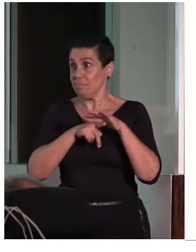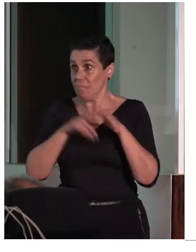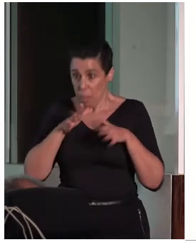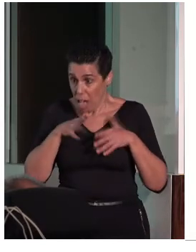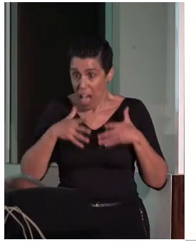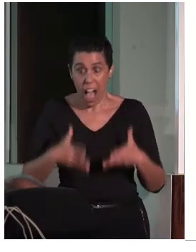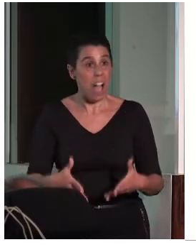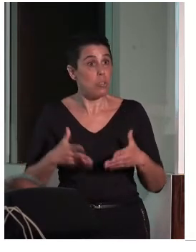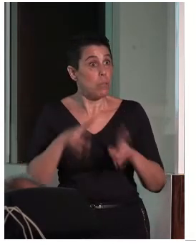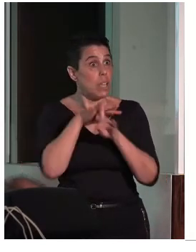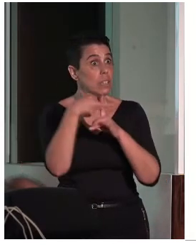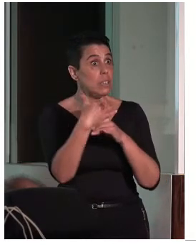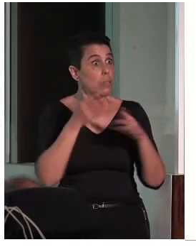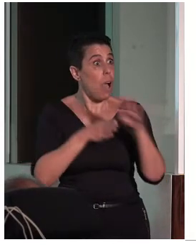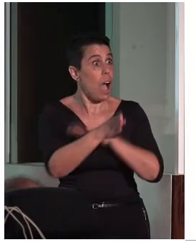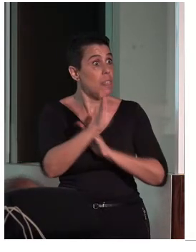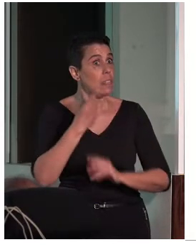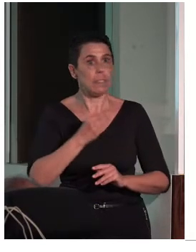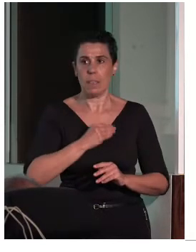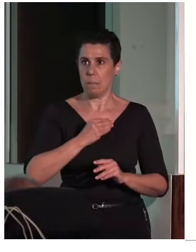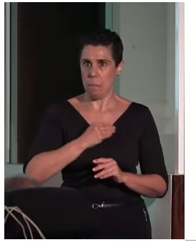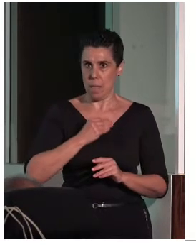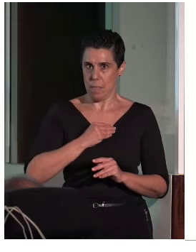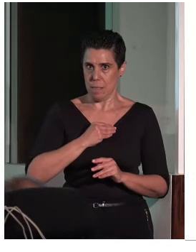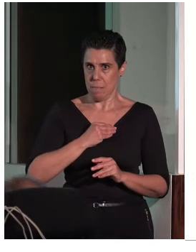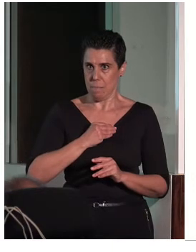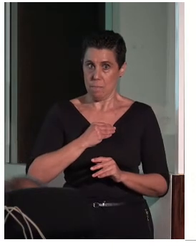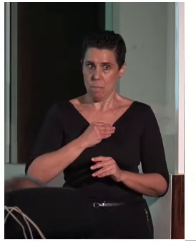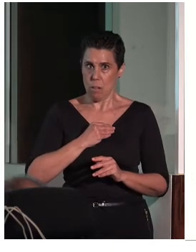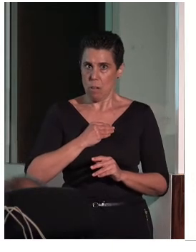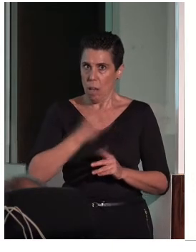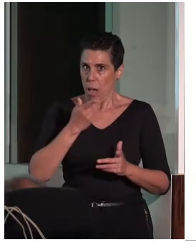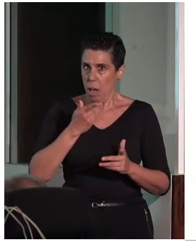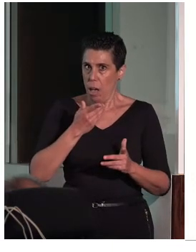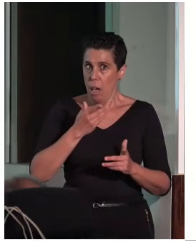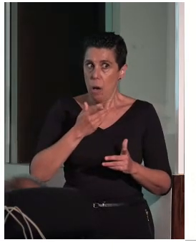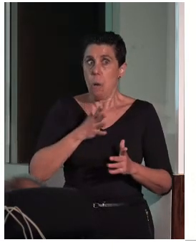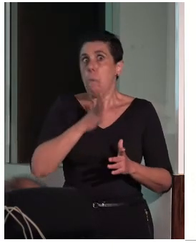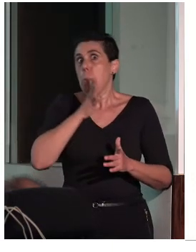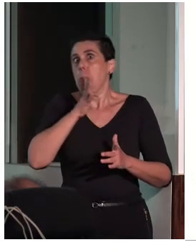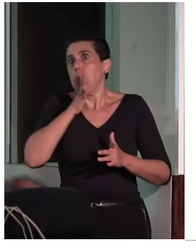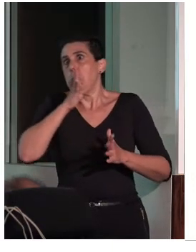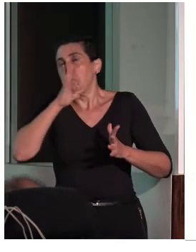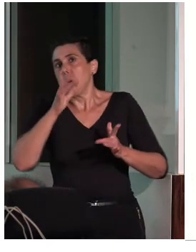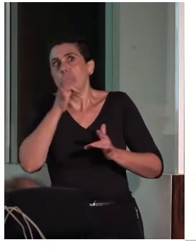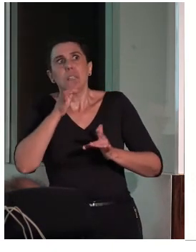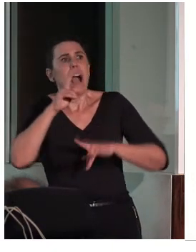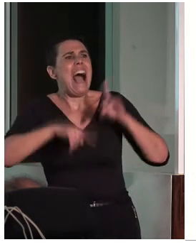accesibilidad en el patrimonio es debido a que algunas intervenciones no han tenido